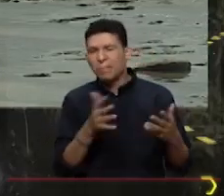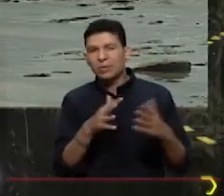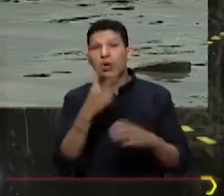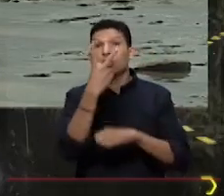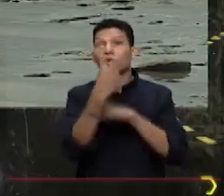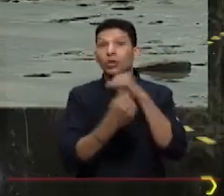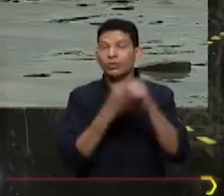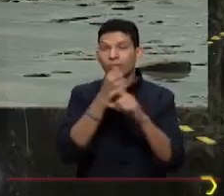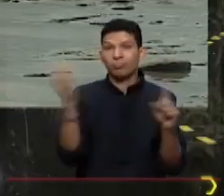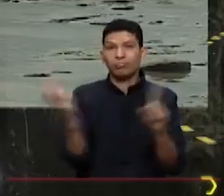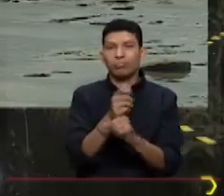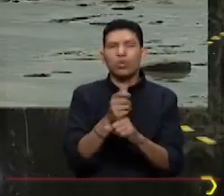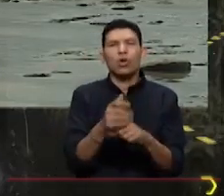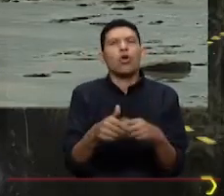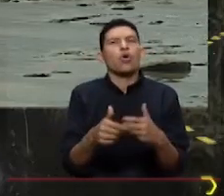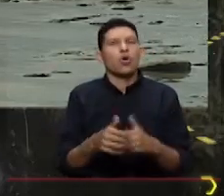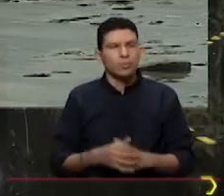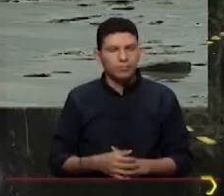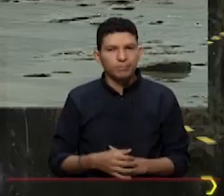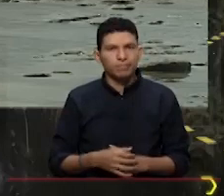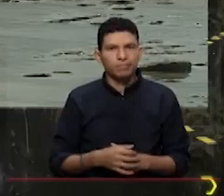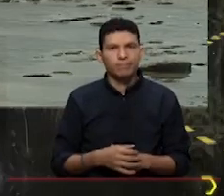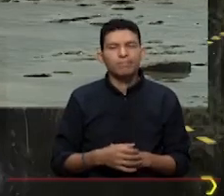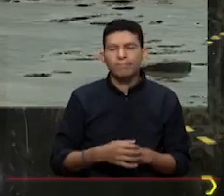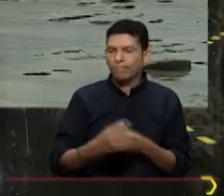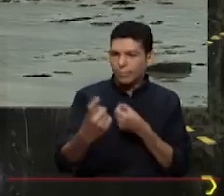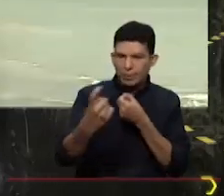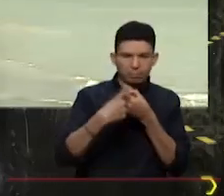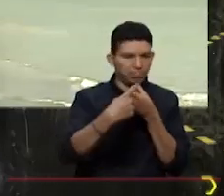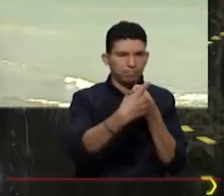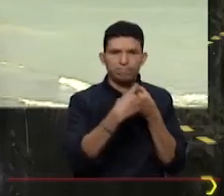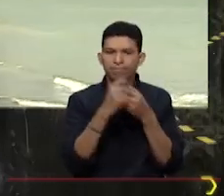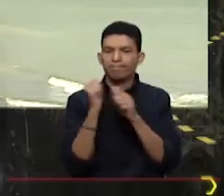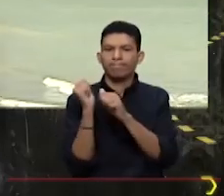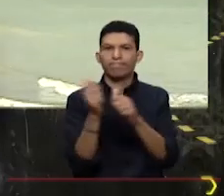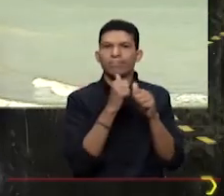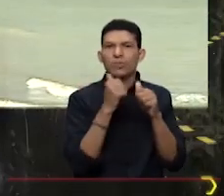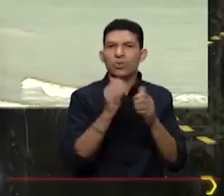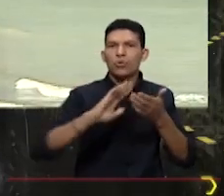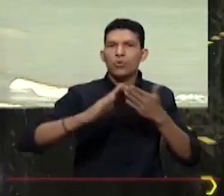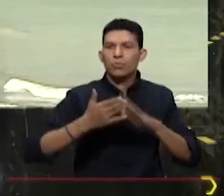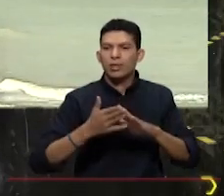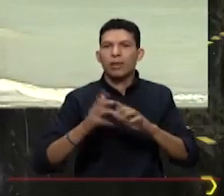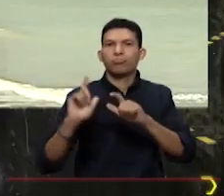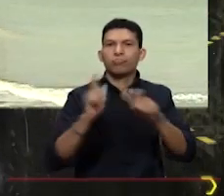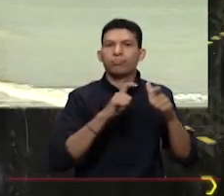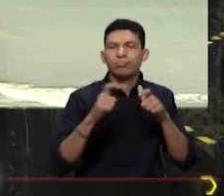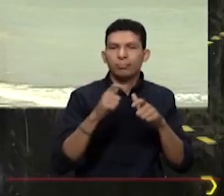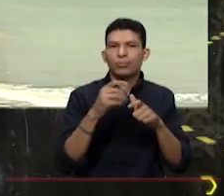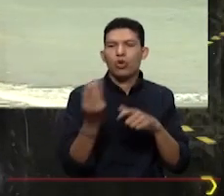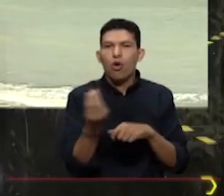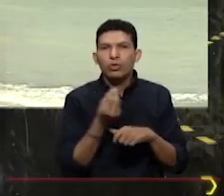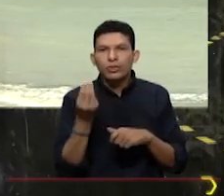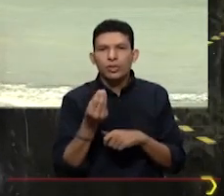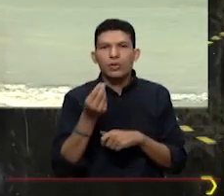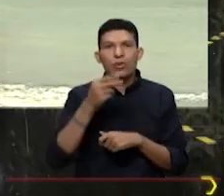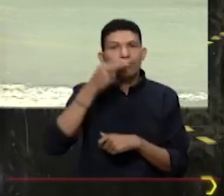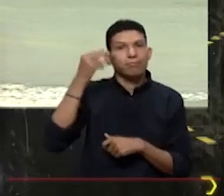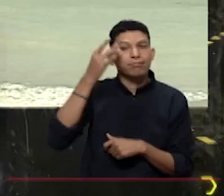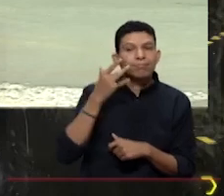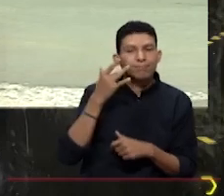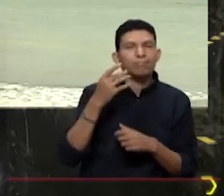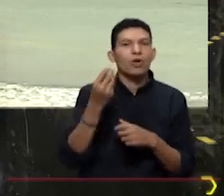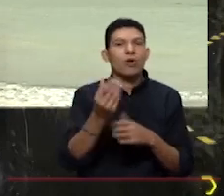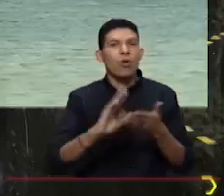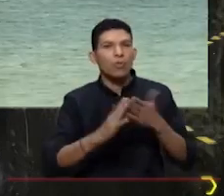años. ¿Cómo se hizo? Se vinculó directamente a la comunidad, a los consejos comunitarios, a las comunidades indígenas, en la discusión, en la